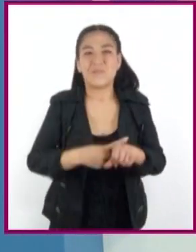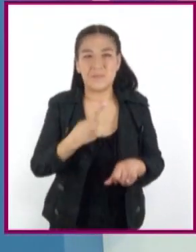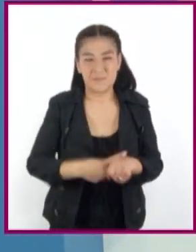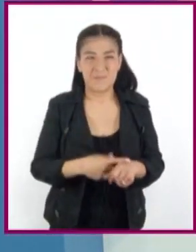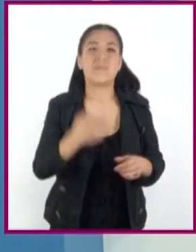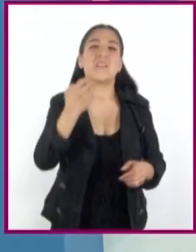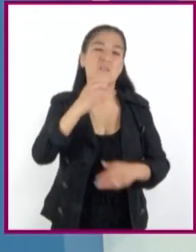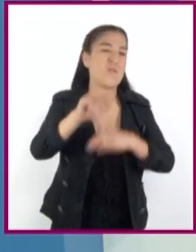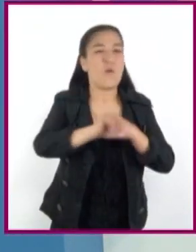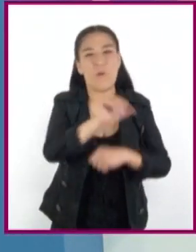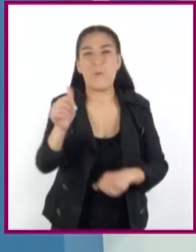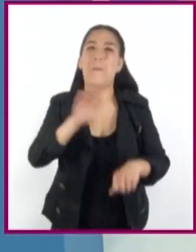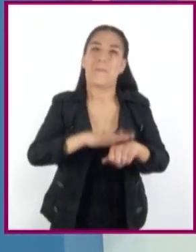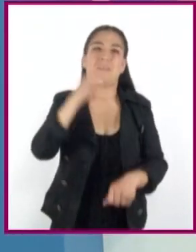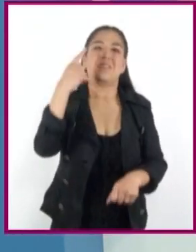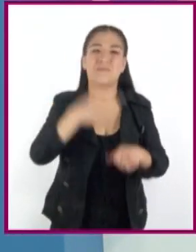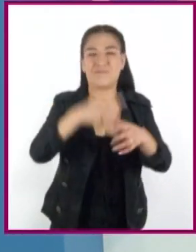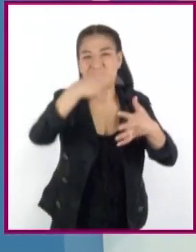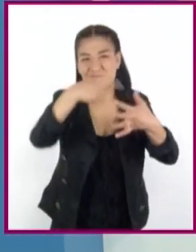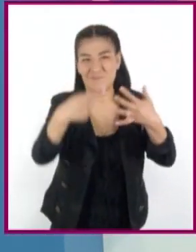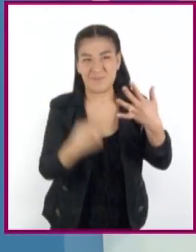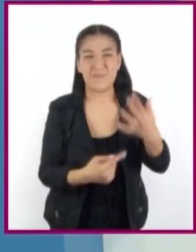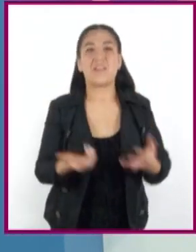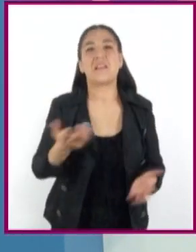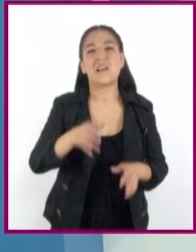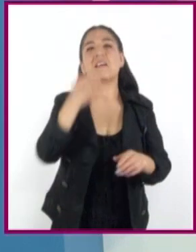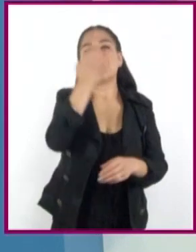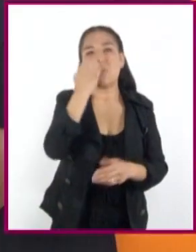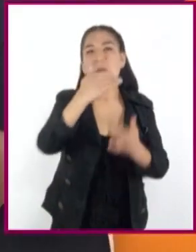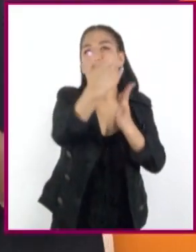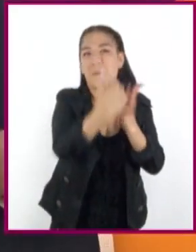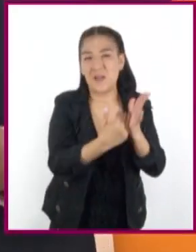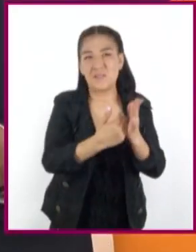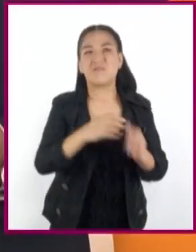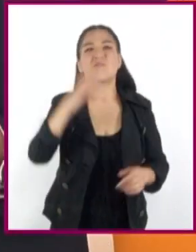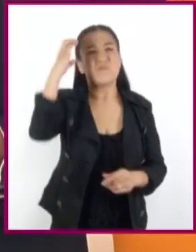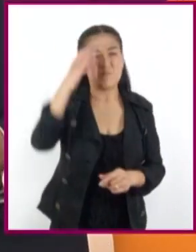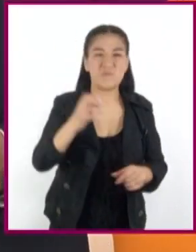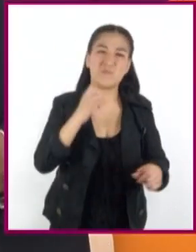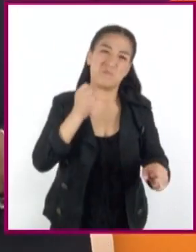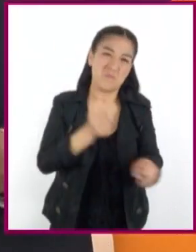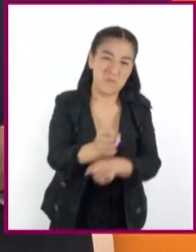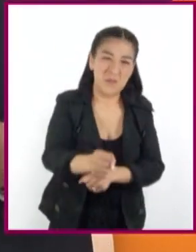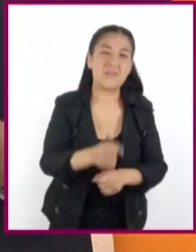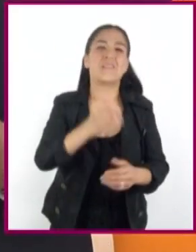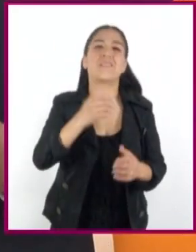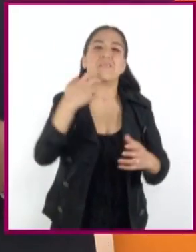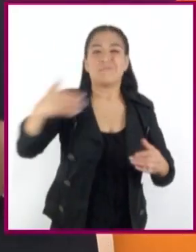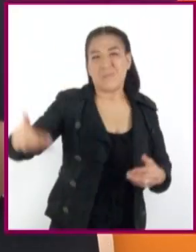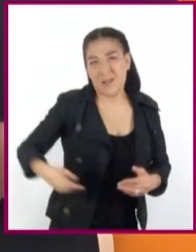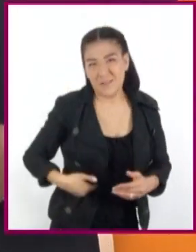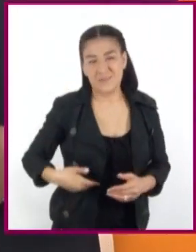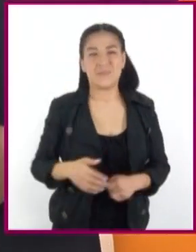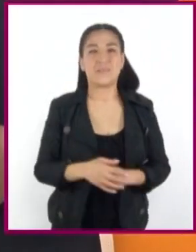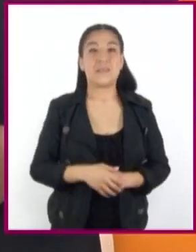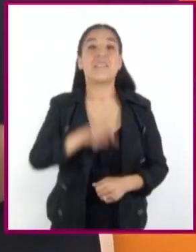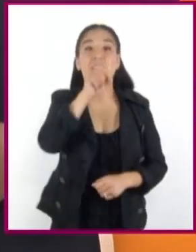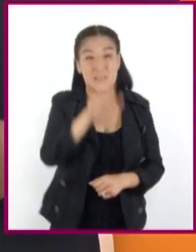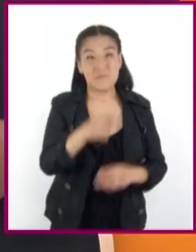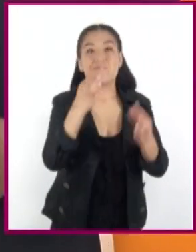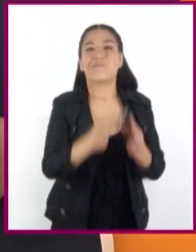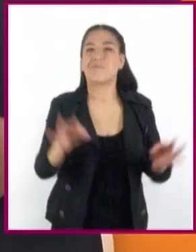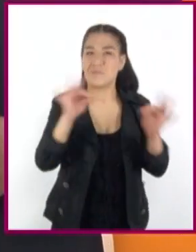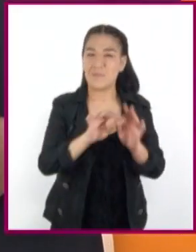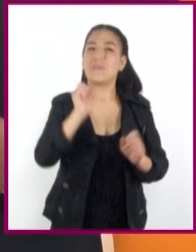situaciones, como deserción escolar, violencia y accidentes. Además, es importante mencionar